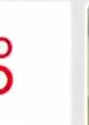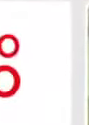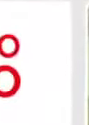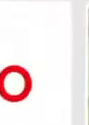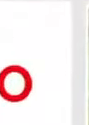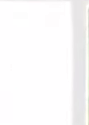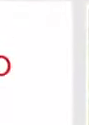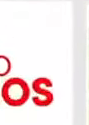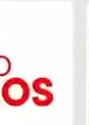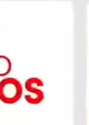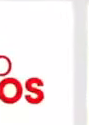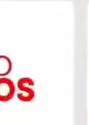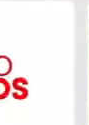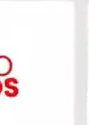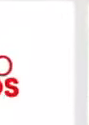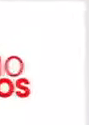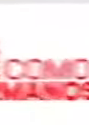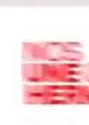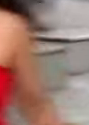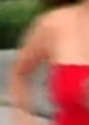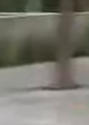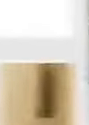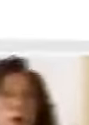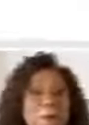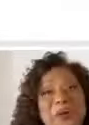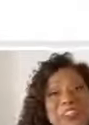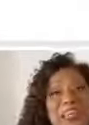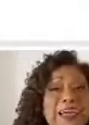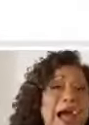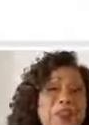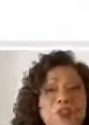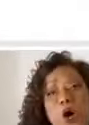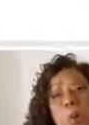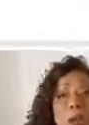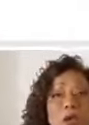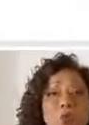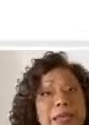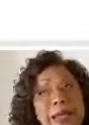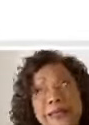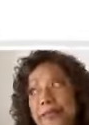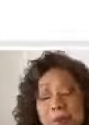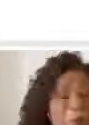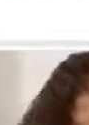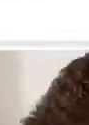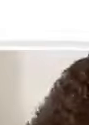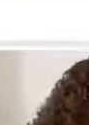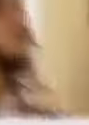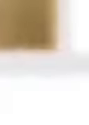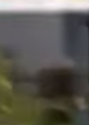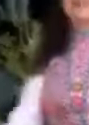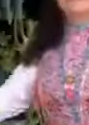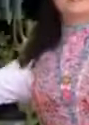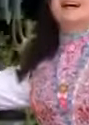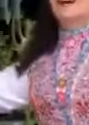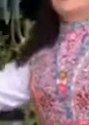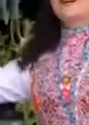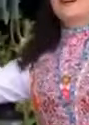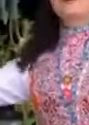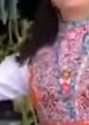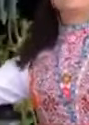nuevo tiempo nos une como hermanos Antes de campo, peruanas y peruanos